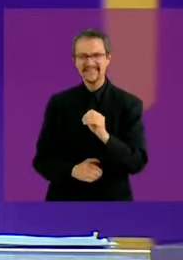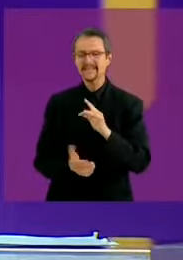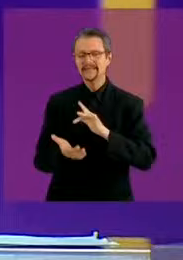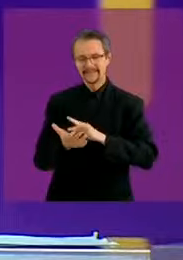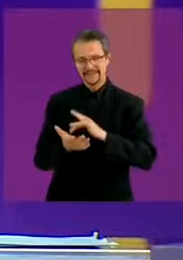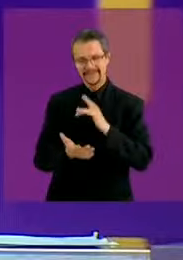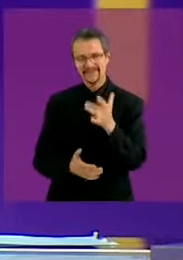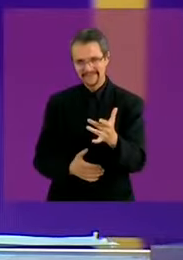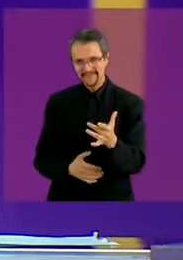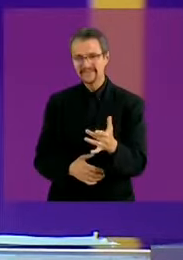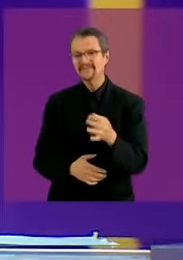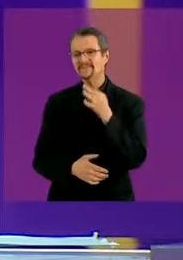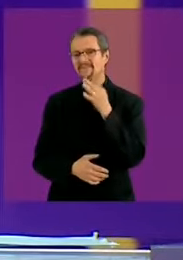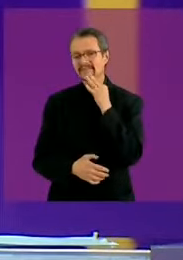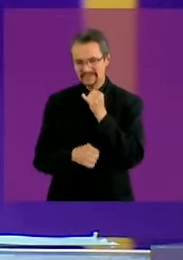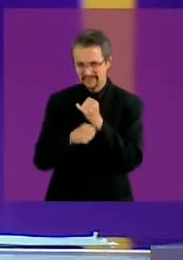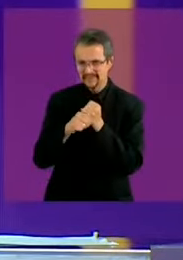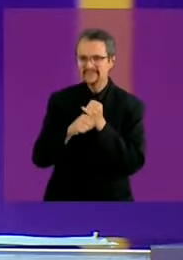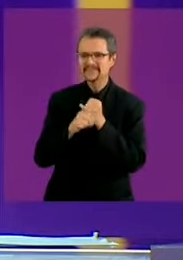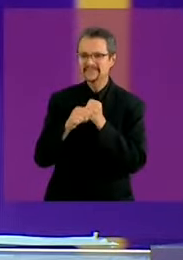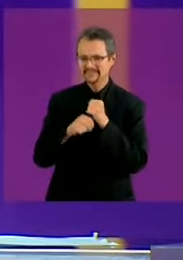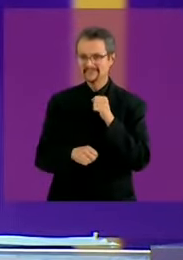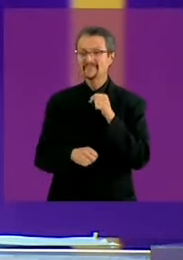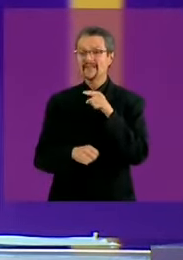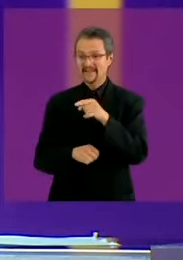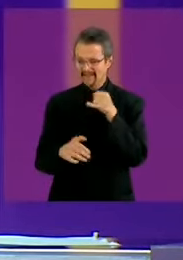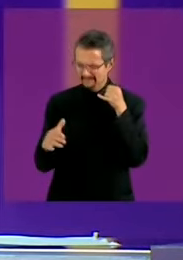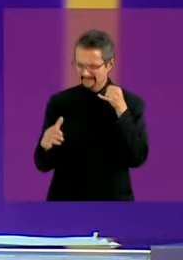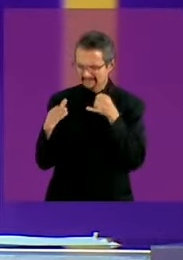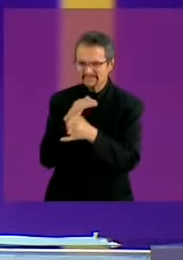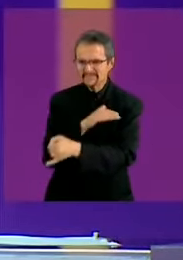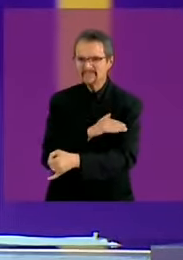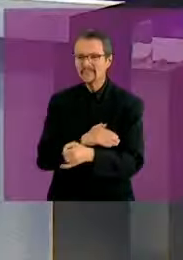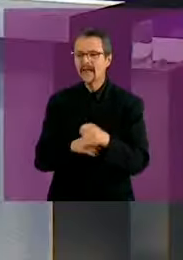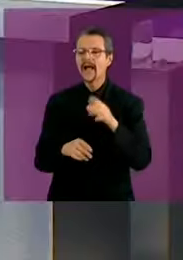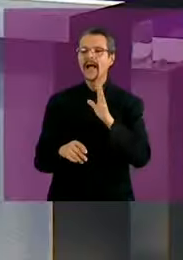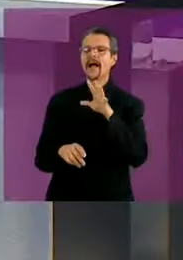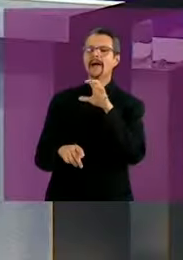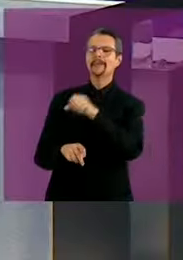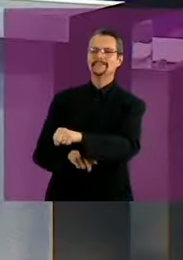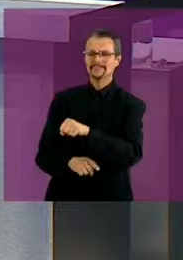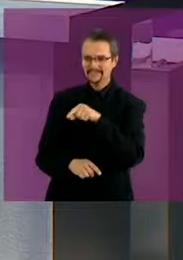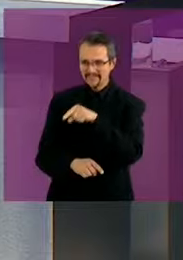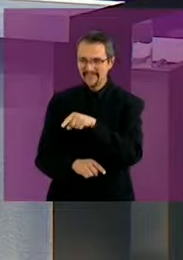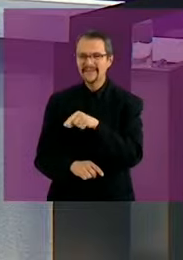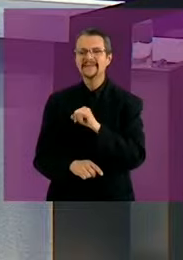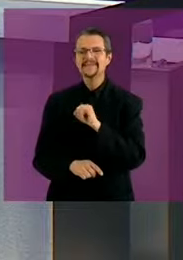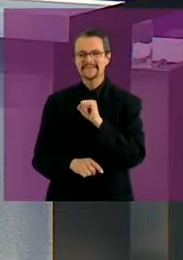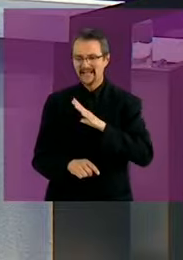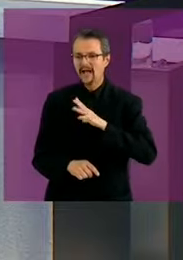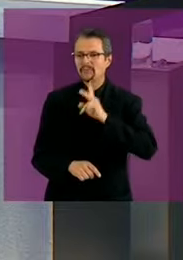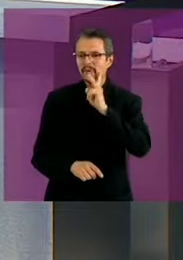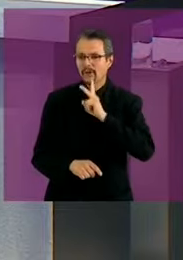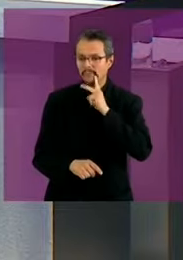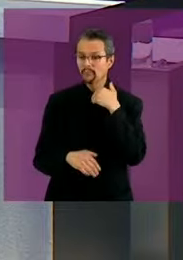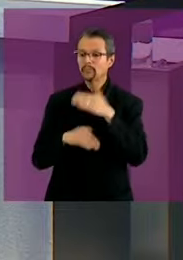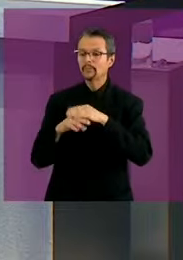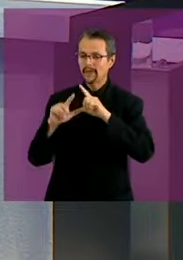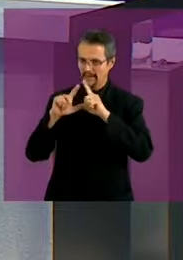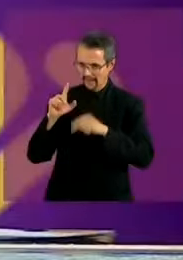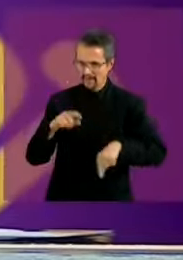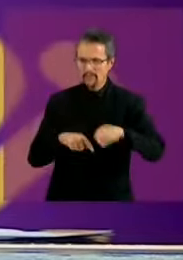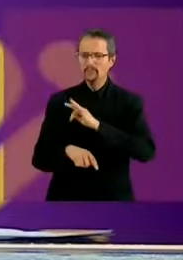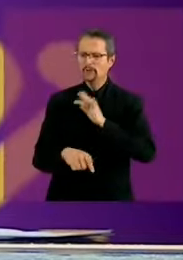de investigación que dio excelentes resultados y es una de las propuestas que tenemos a nivel nacional. Gracias, candidata. Muchas gracias, candidata Claudia